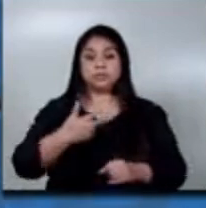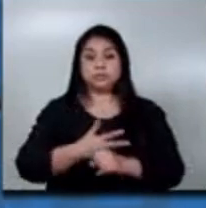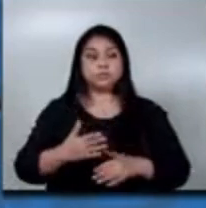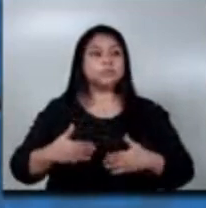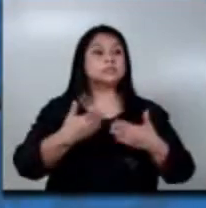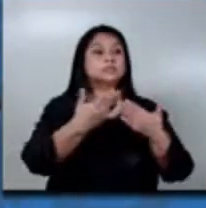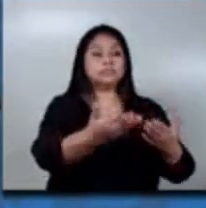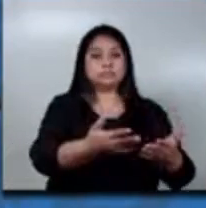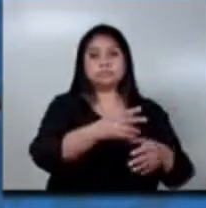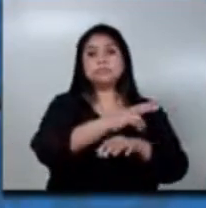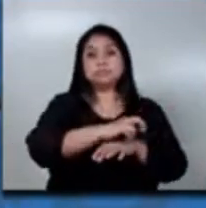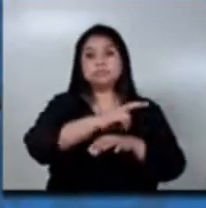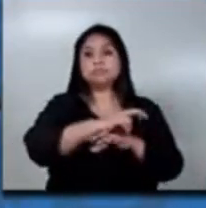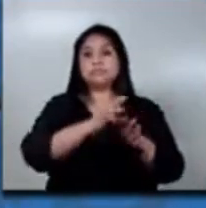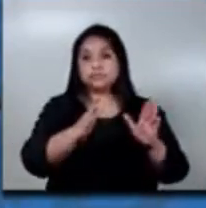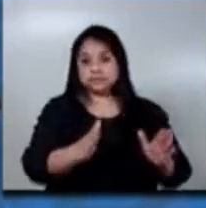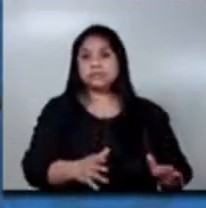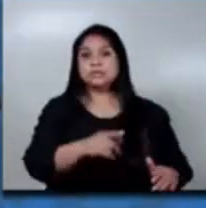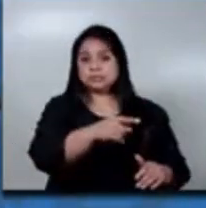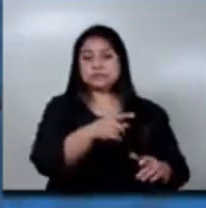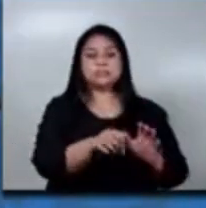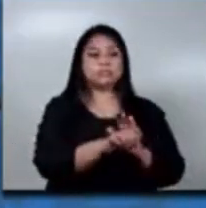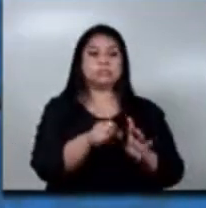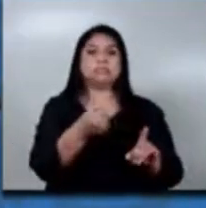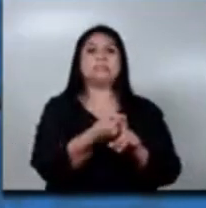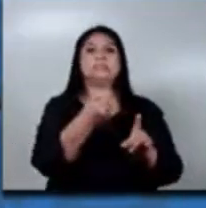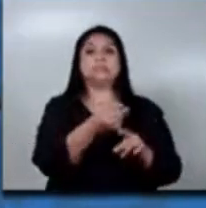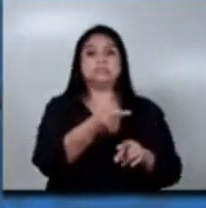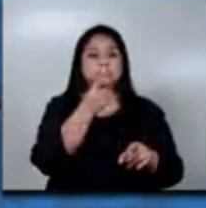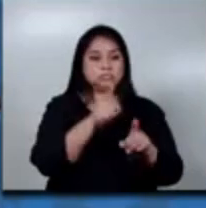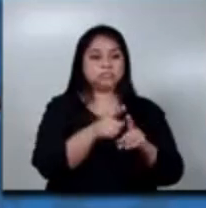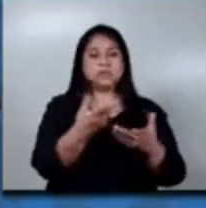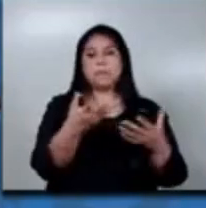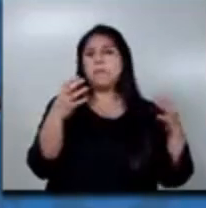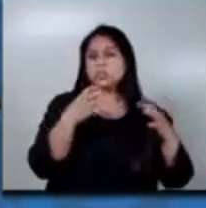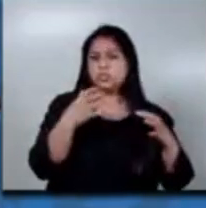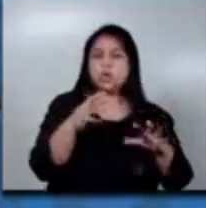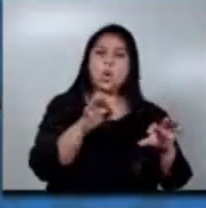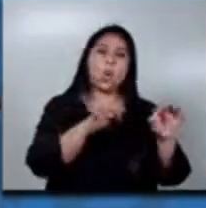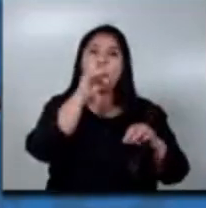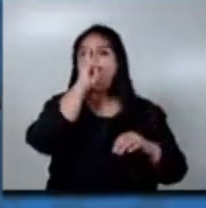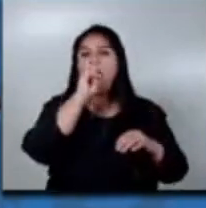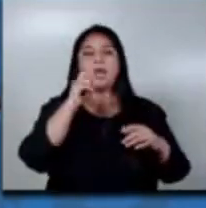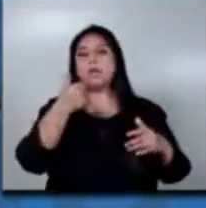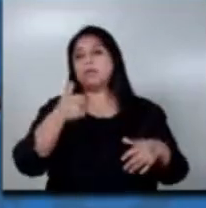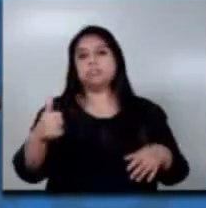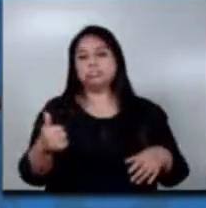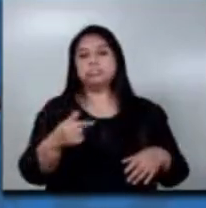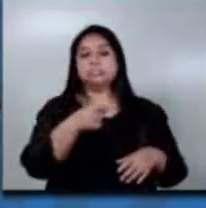agricultores cuando se vean en una situación de crisis ocasionada por el exceso de la lluvia o la sequía y que esto esté afectando